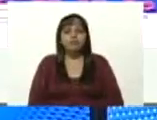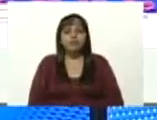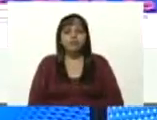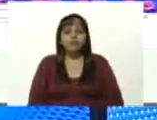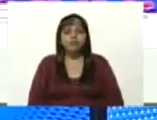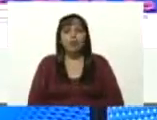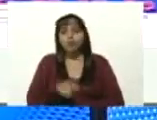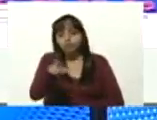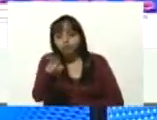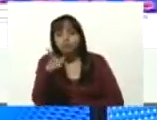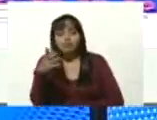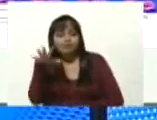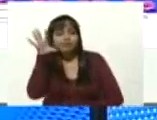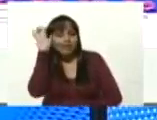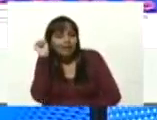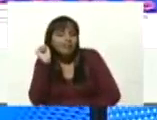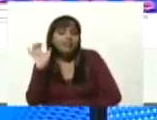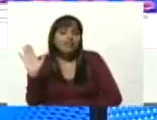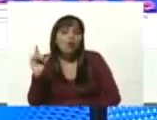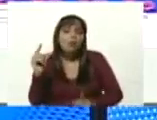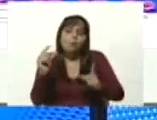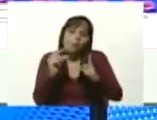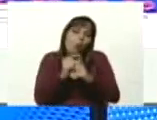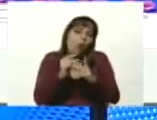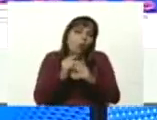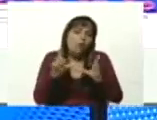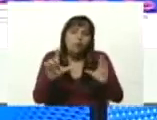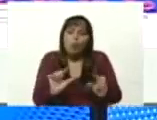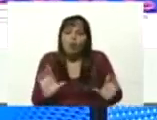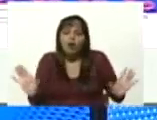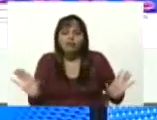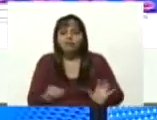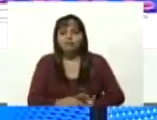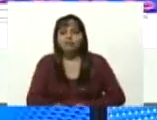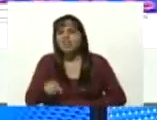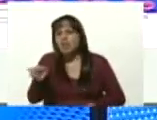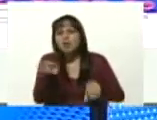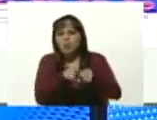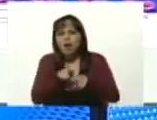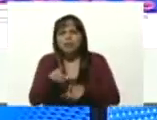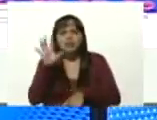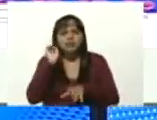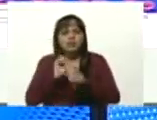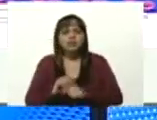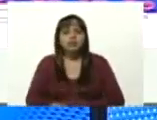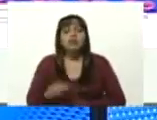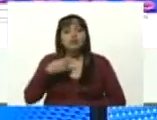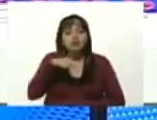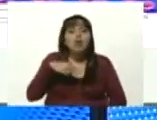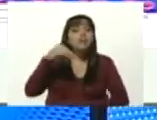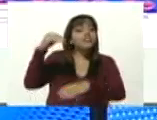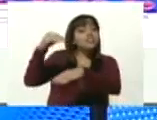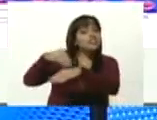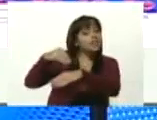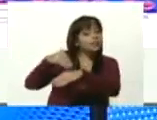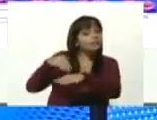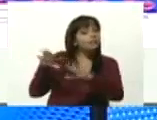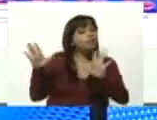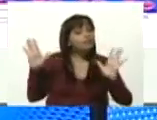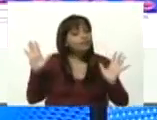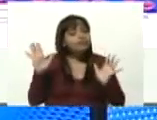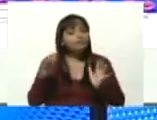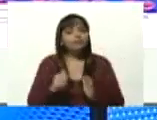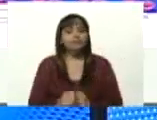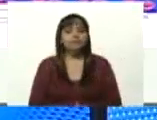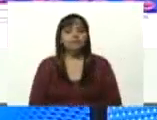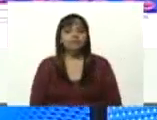pocas palabras se dice ¿verdad? guerra avisada no